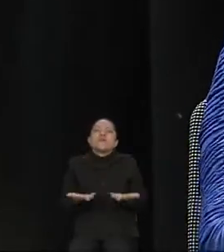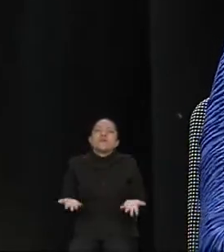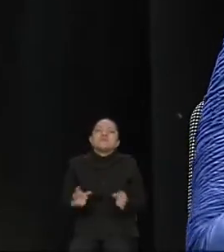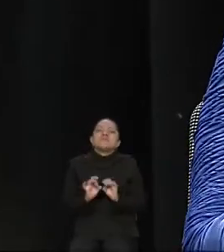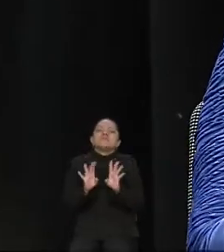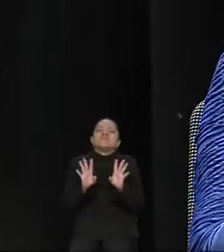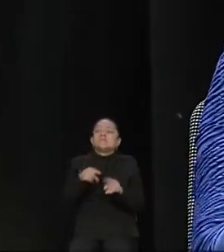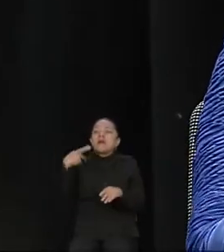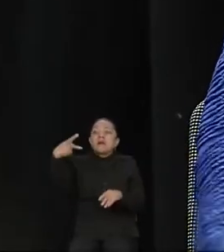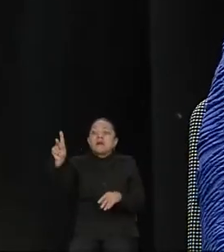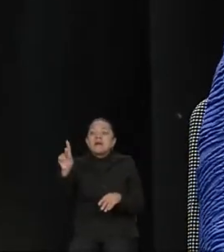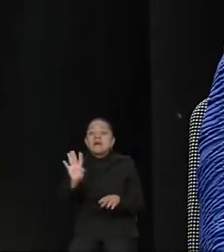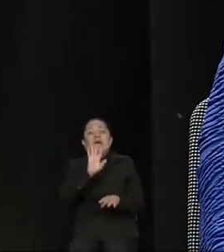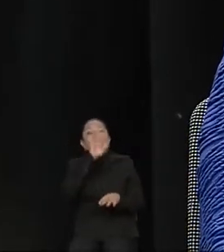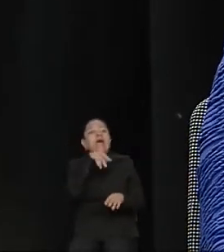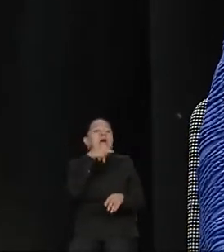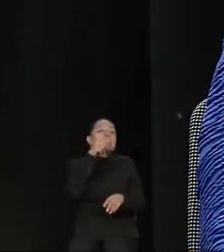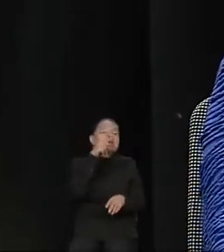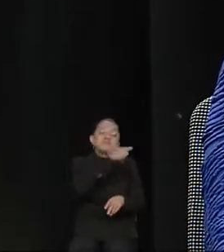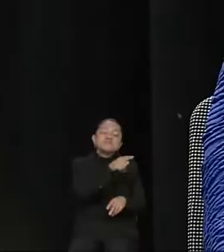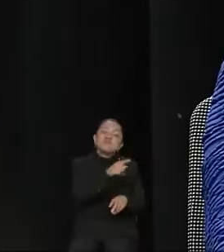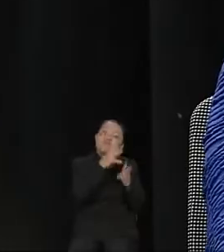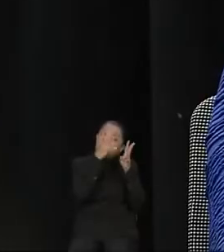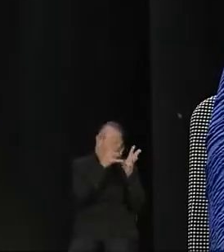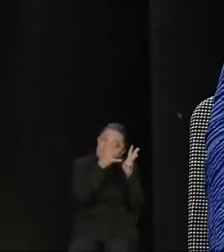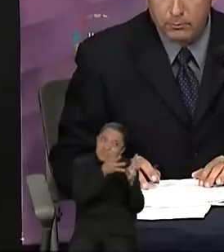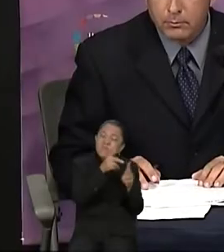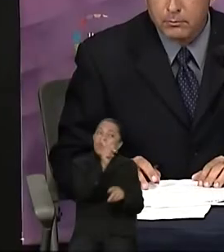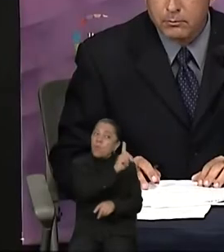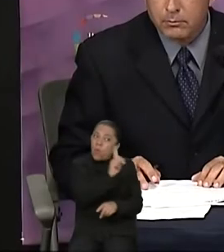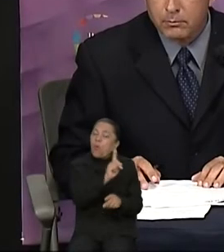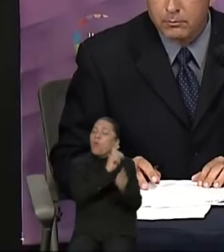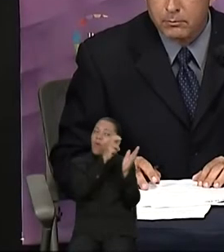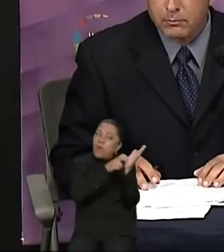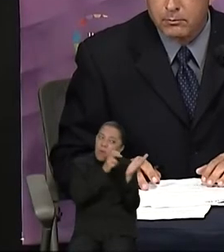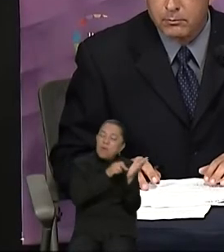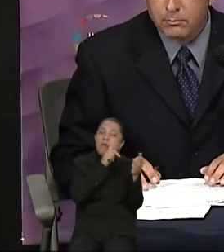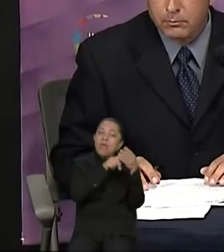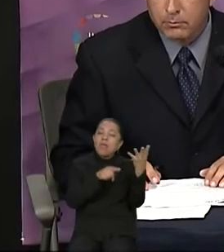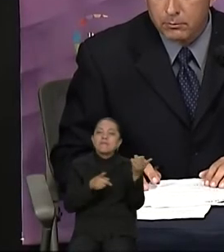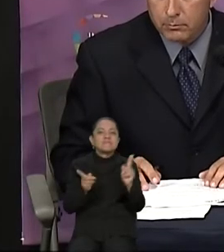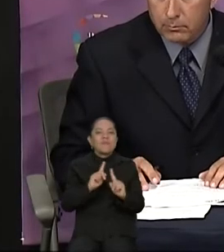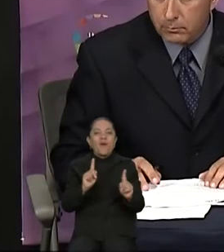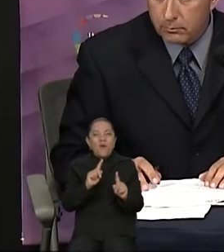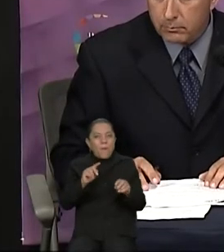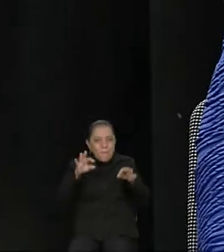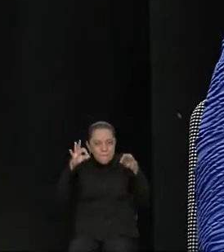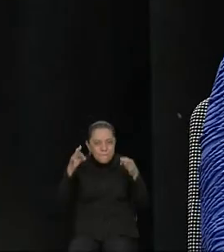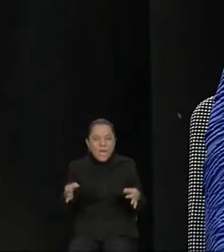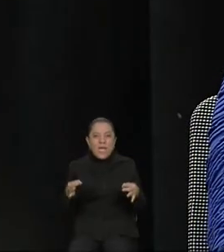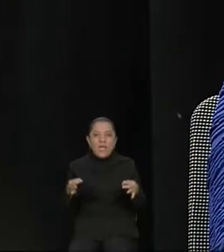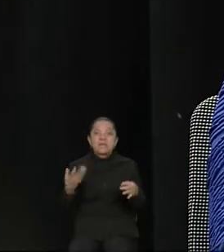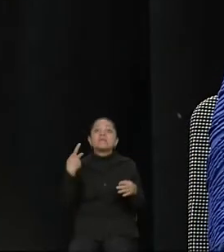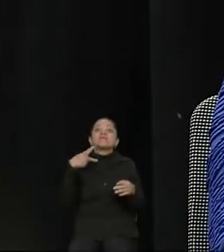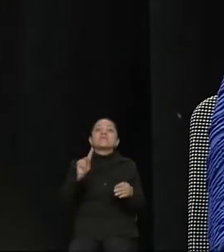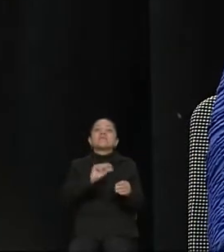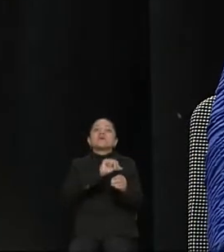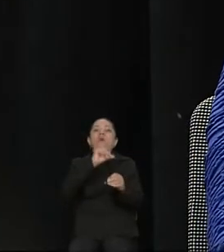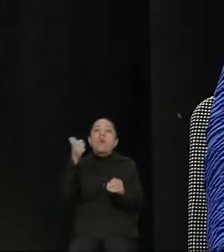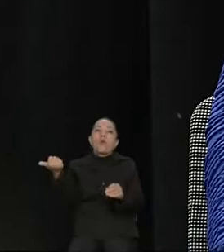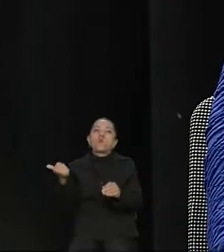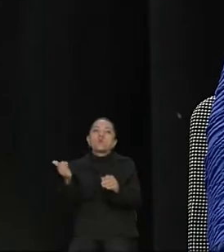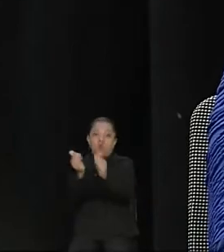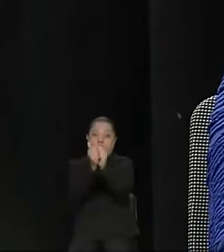comentario respecto a delitos graves que se están viviendo en el Estado de Morelos. Por otro lado, también, de la mano con la seguridad pública